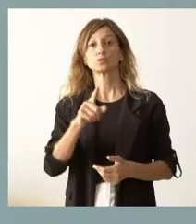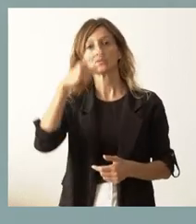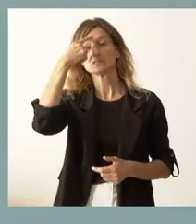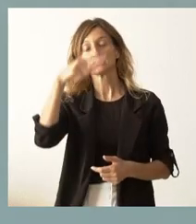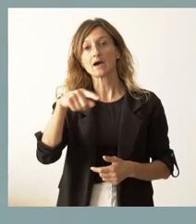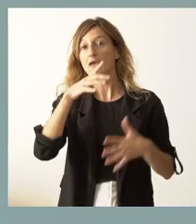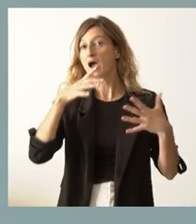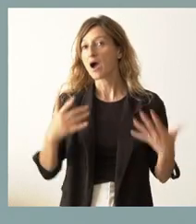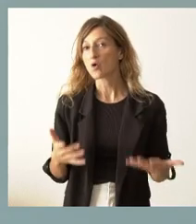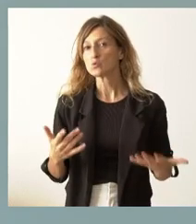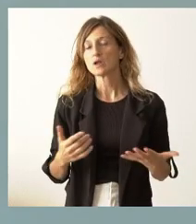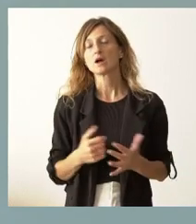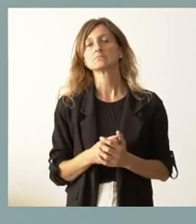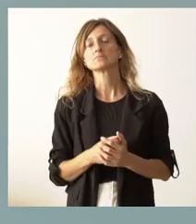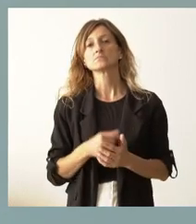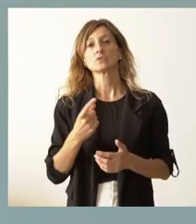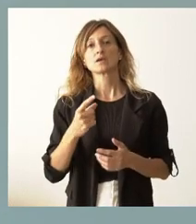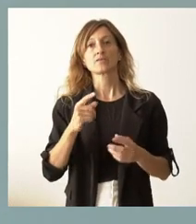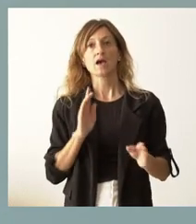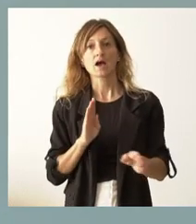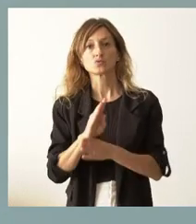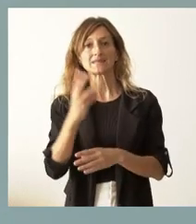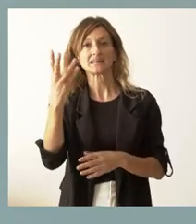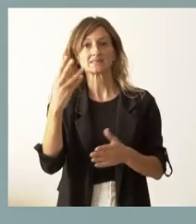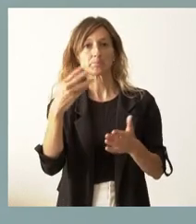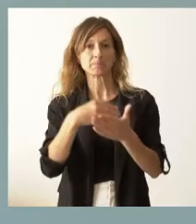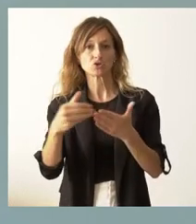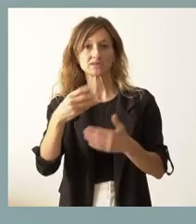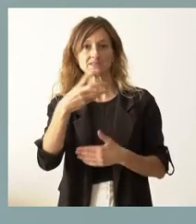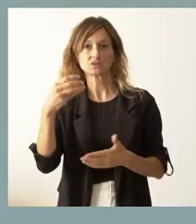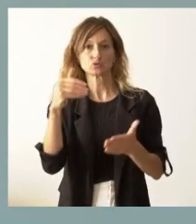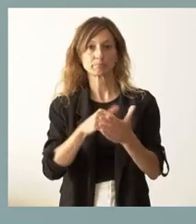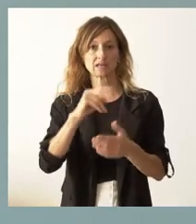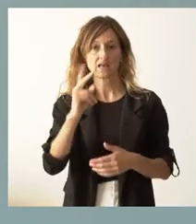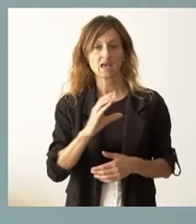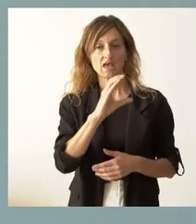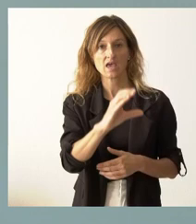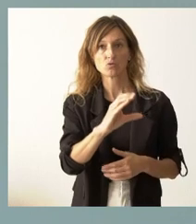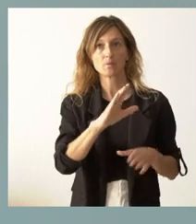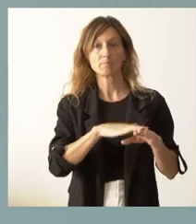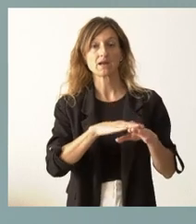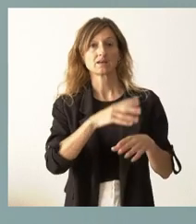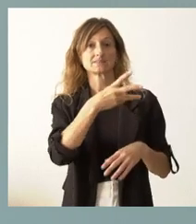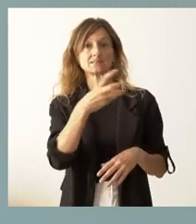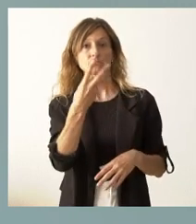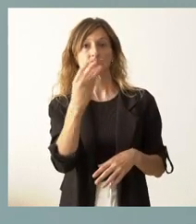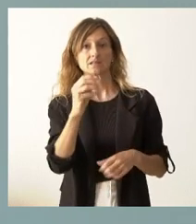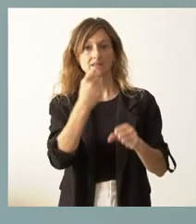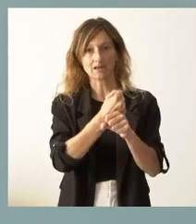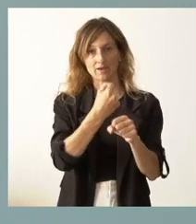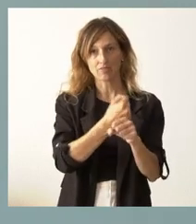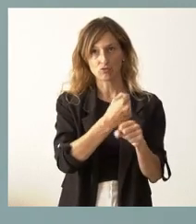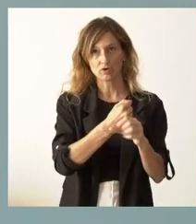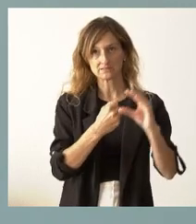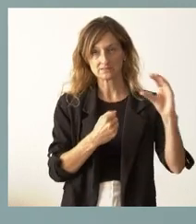momento vigente había una ayuda de 3.300.000 euros, que creo que sirvieron para 330 trabajadores, y se